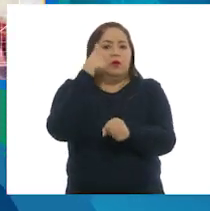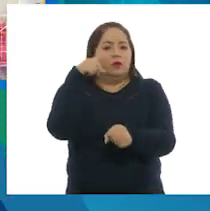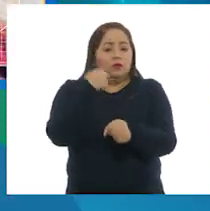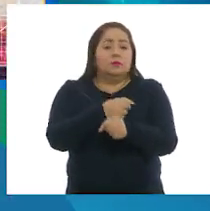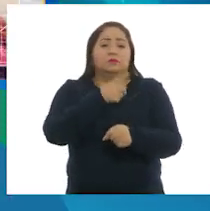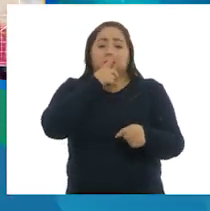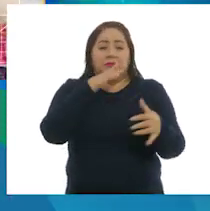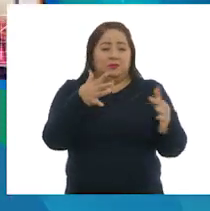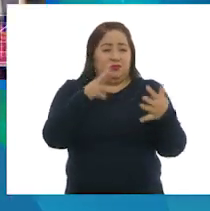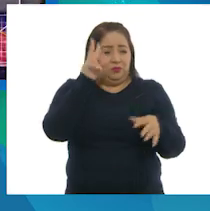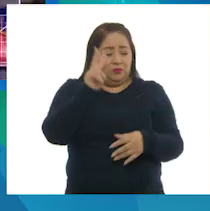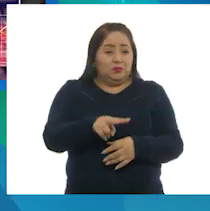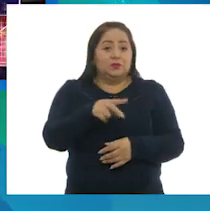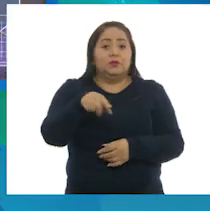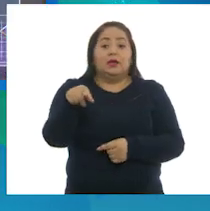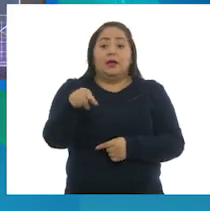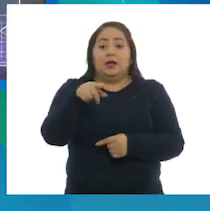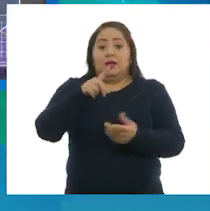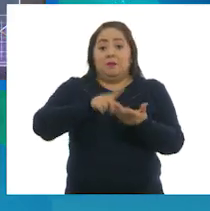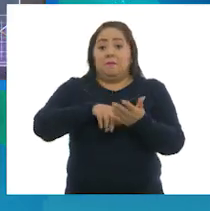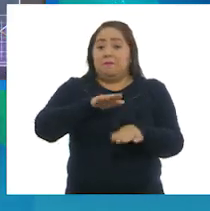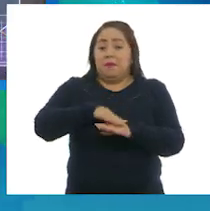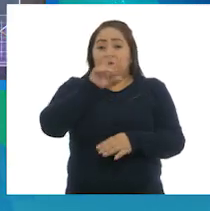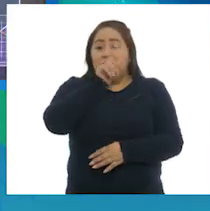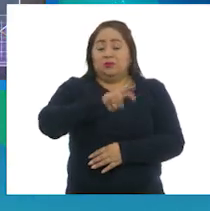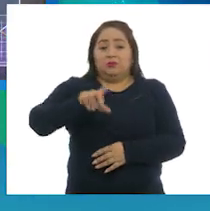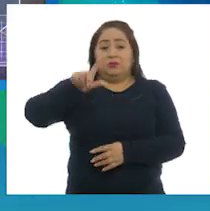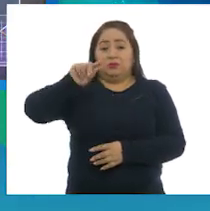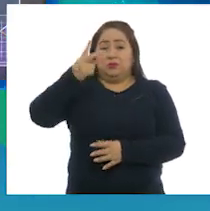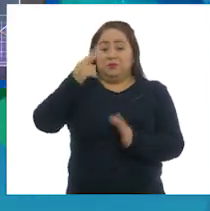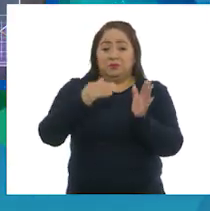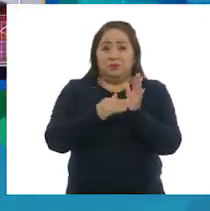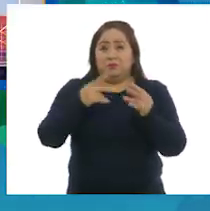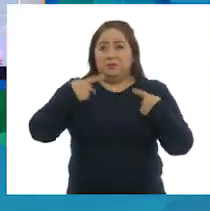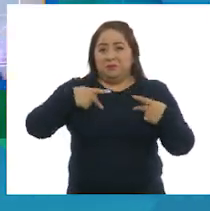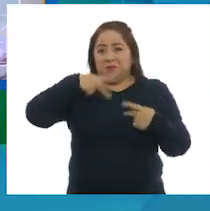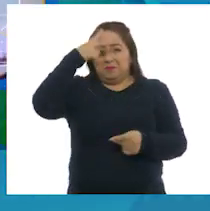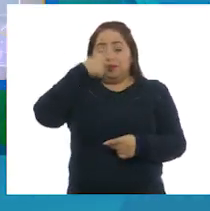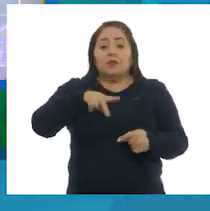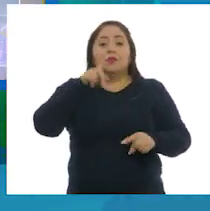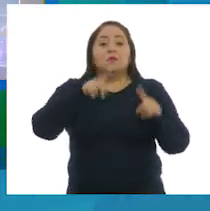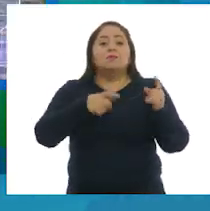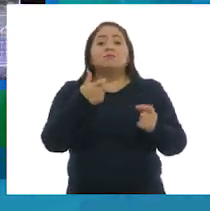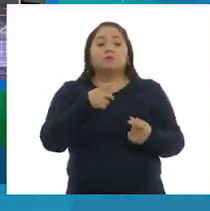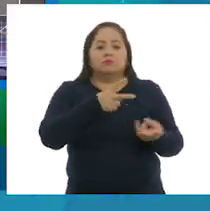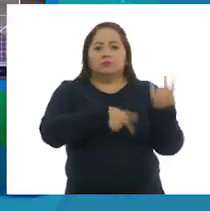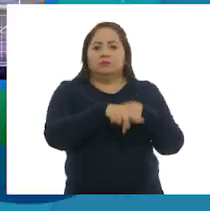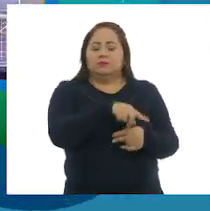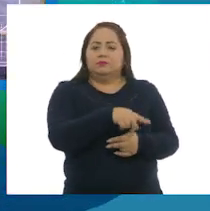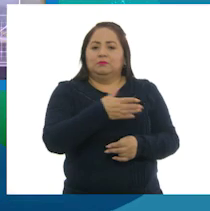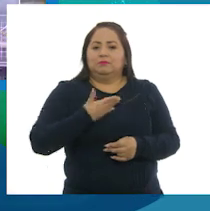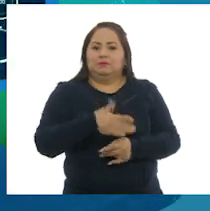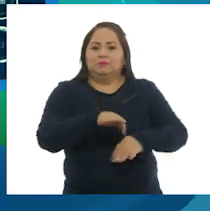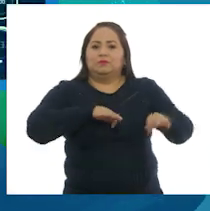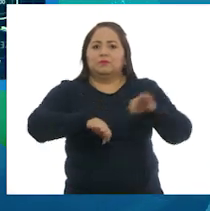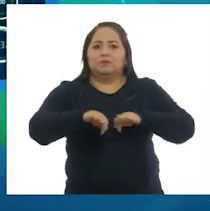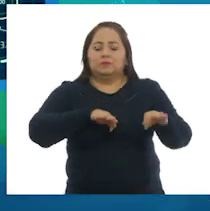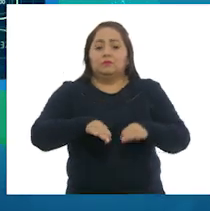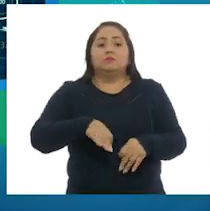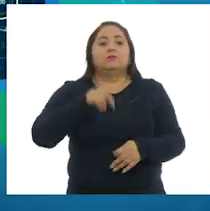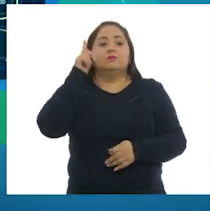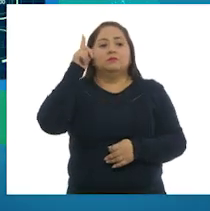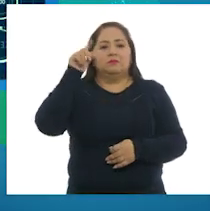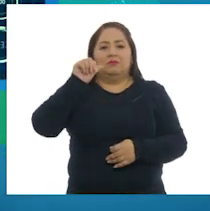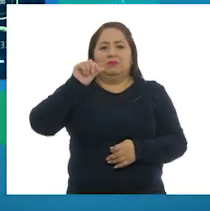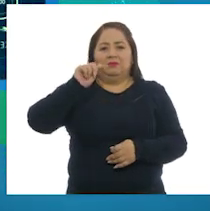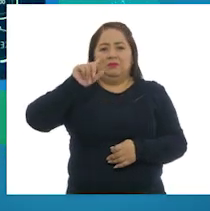Estimaciones oficiales indican que más de 272.000 mexicanos dependen económicamente de esta actividad. El Atlas